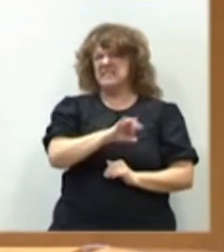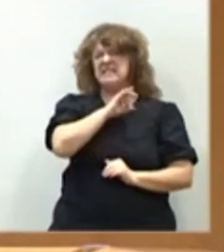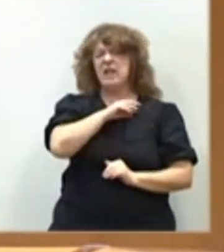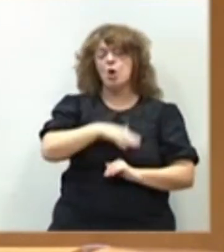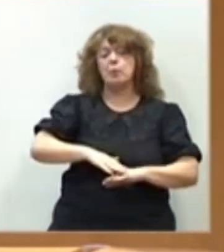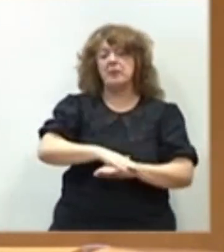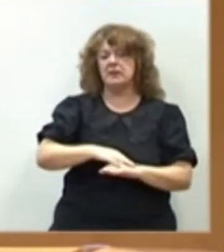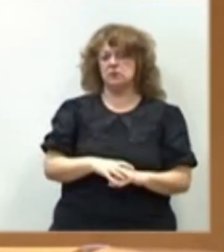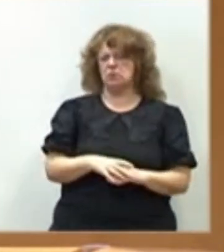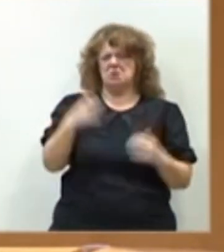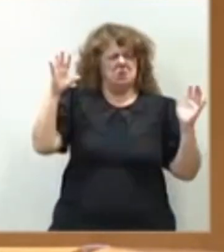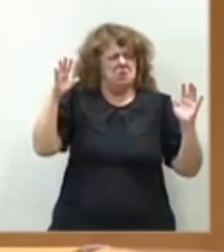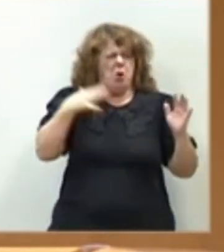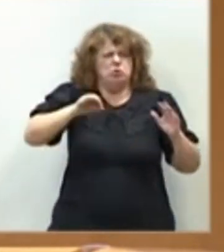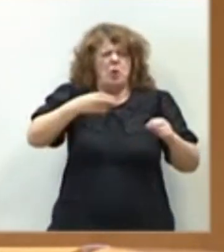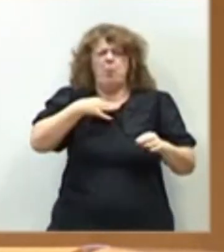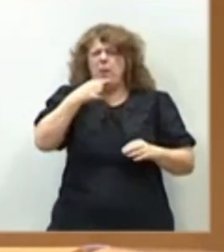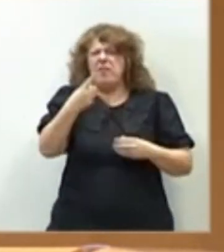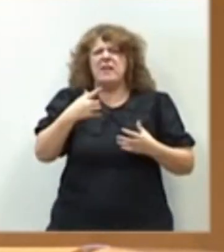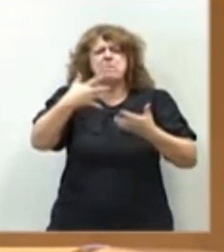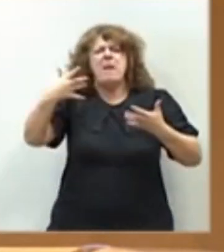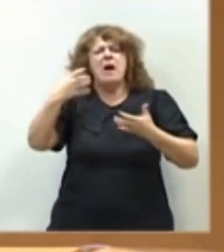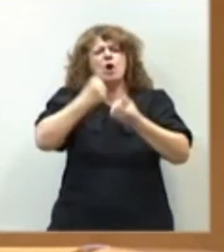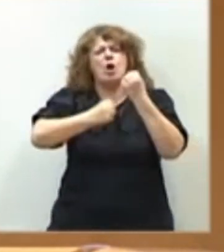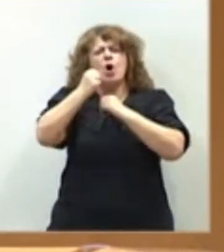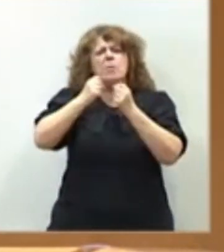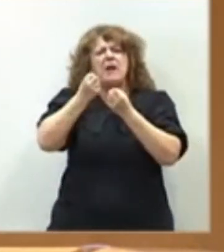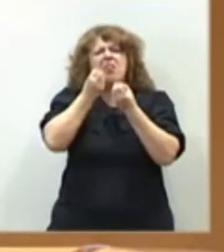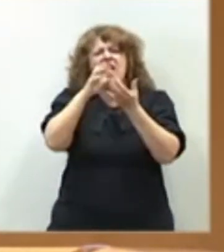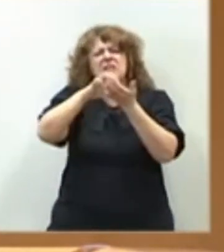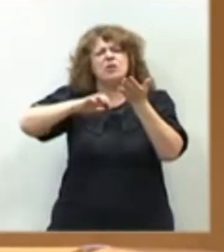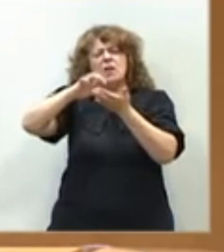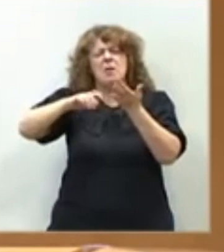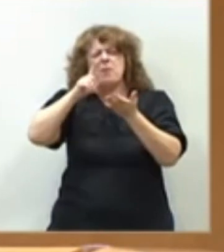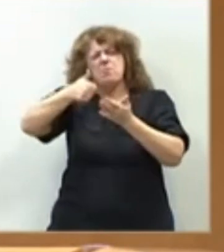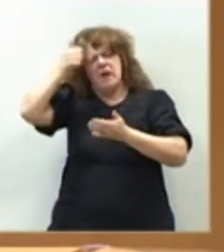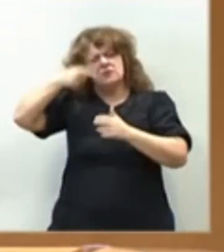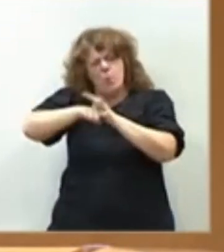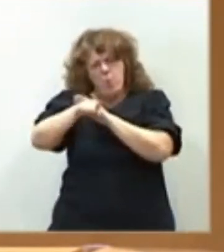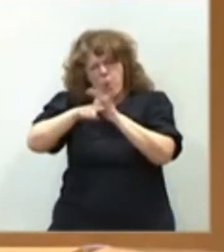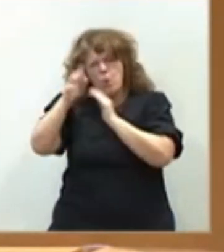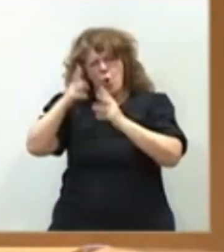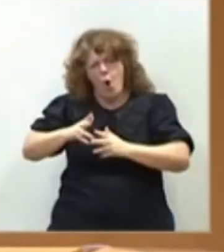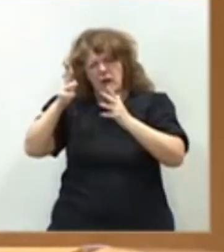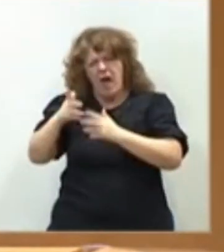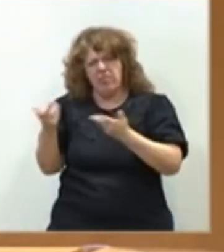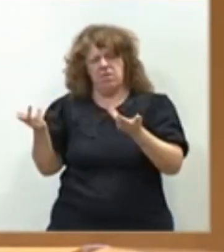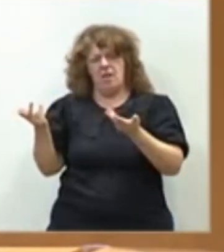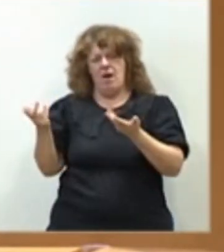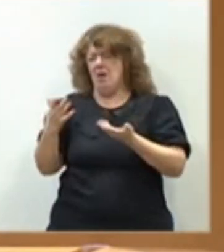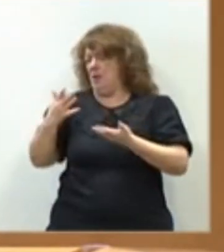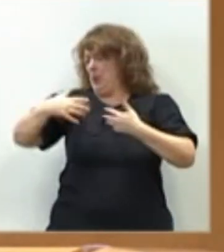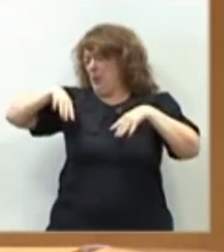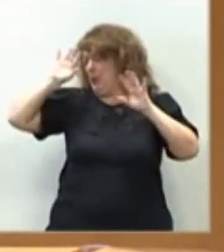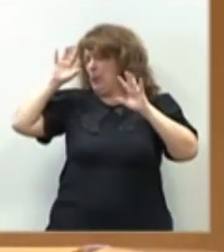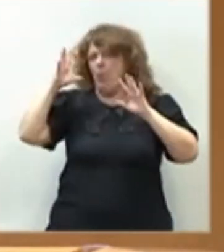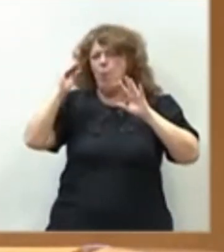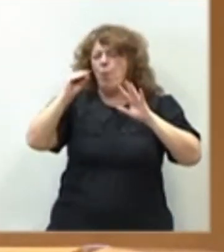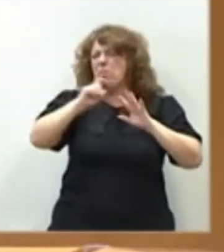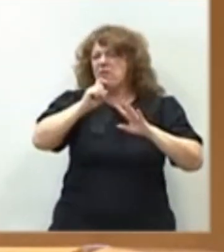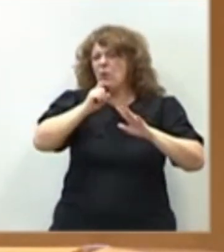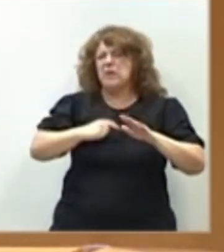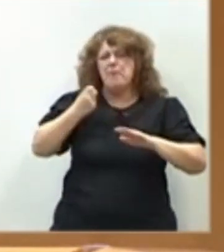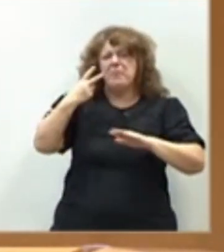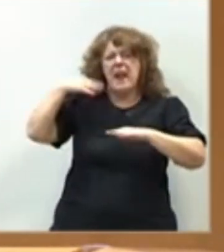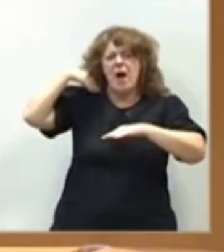Usted puede ofrecer los datos macroeconómicos que quiera, pero se traduce en una mayor burocracia y en una enorme dificultad para su cumplimiento. Es